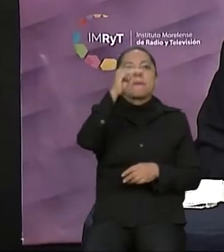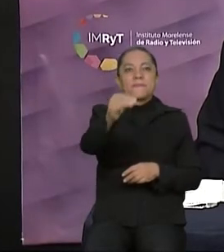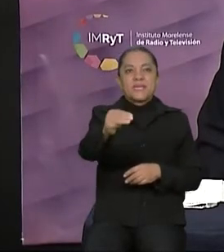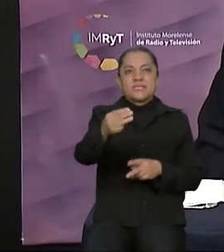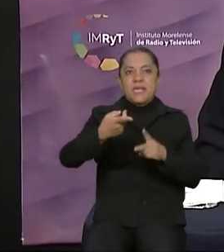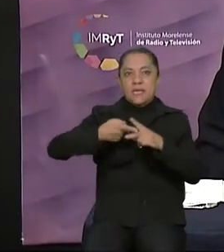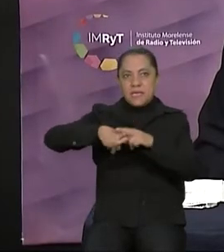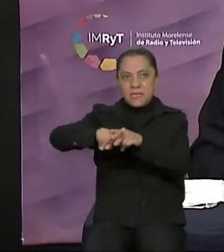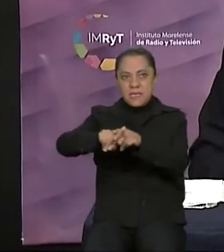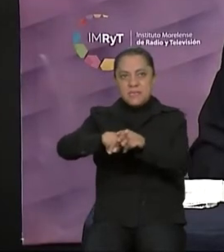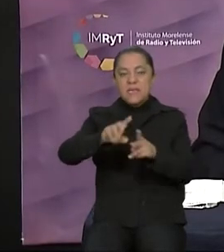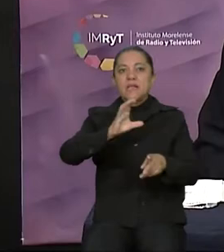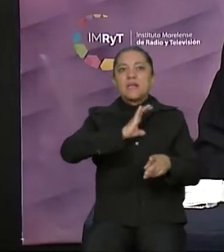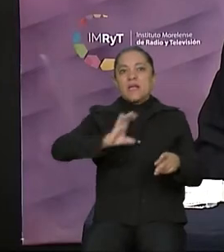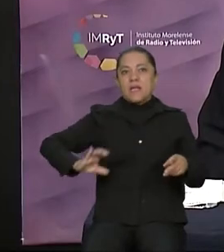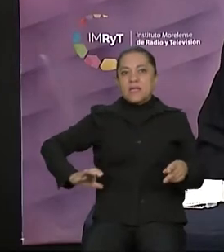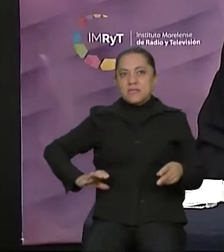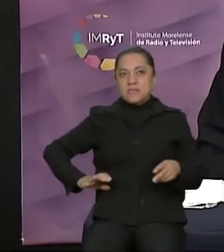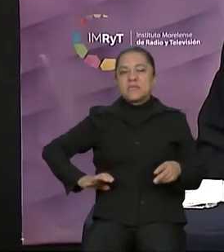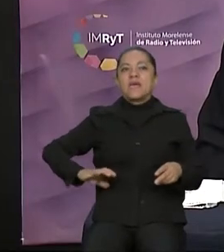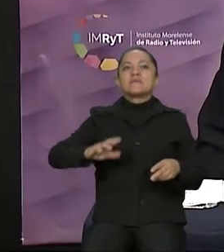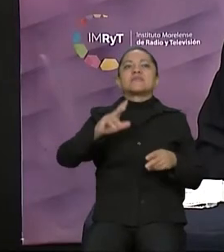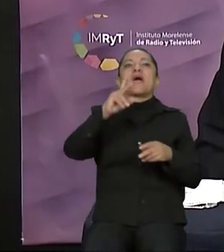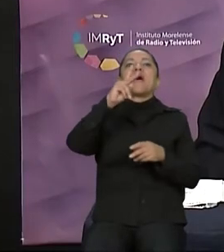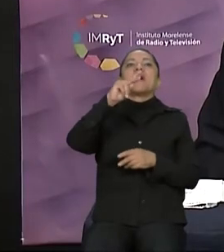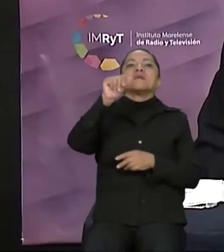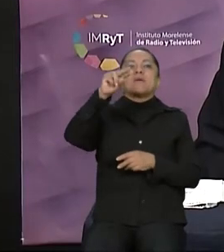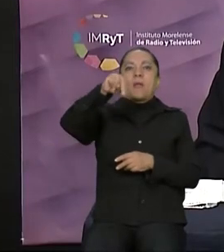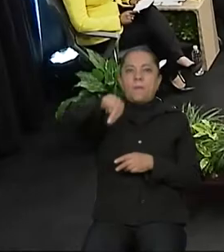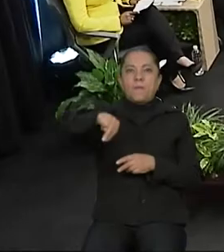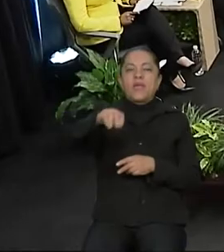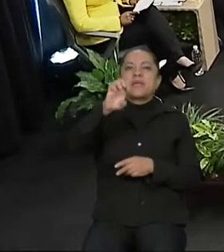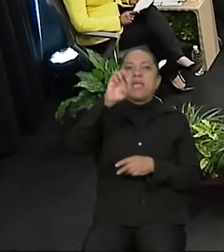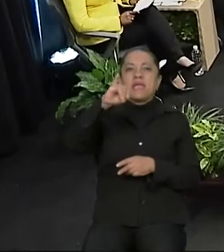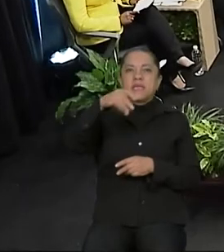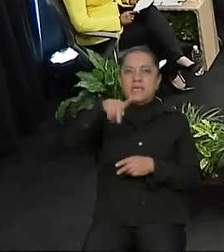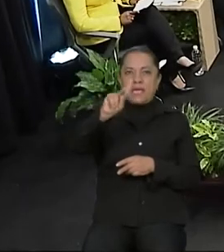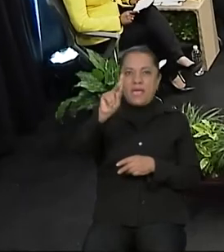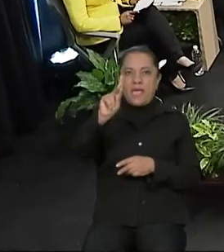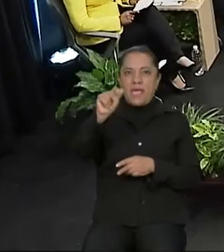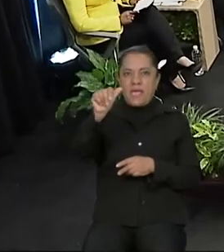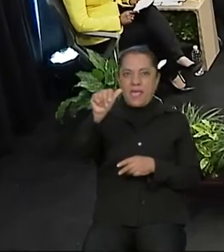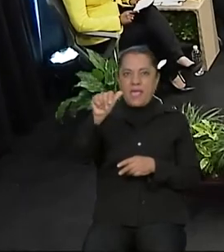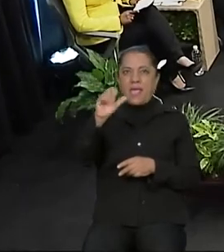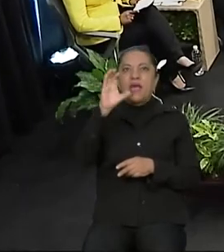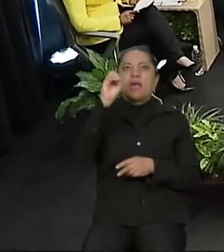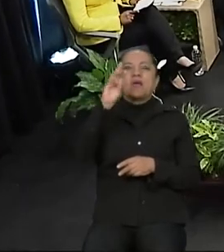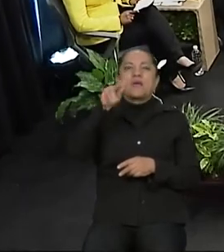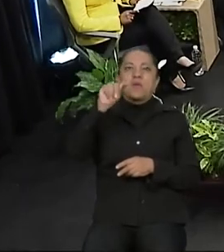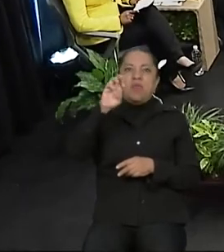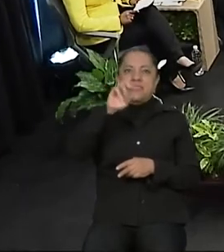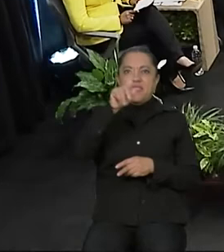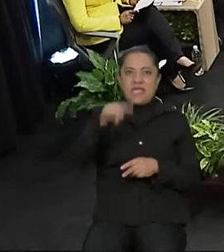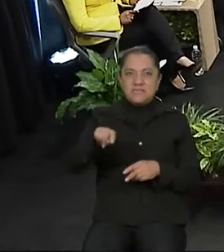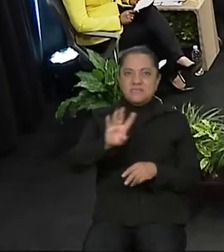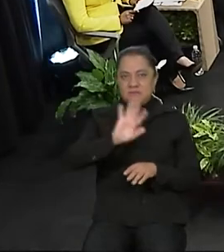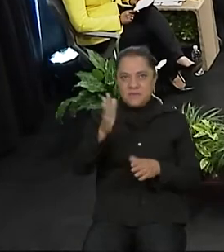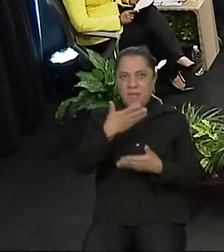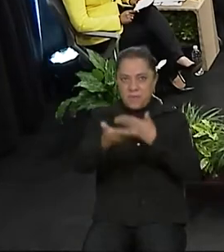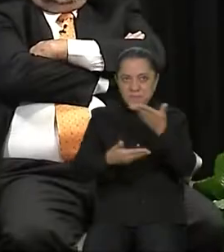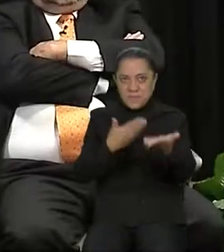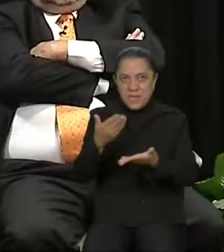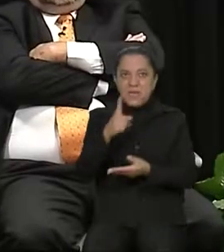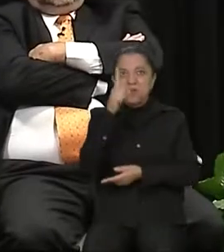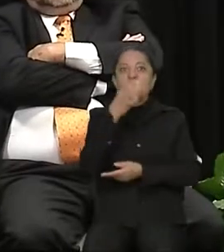la candidata del Partido Acción Nacional, Erika Cortés Martínez. Adelante, candidata, un minuto con 30 segundos. Muchas gracias. Buenas noches.